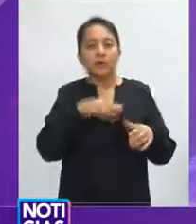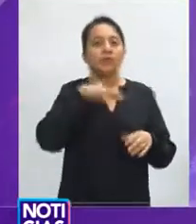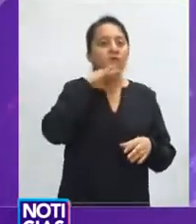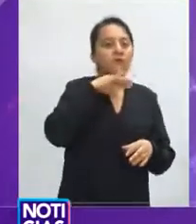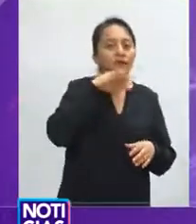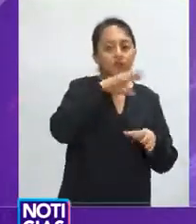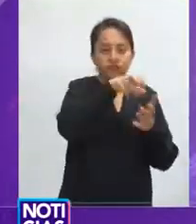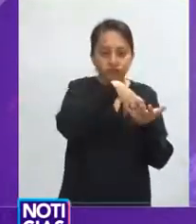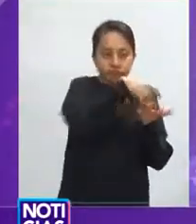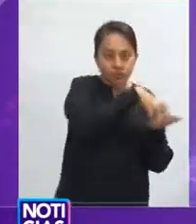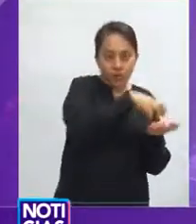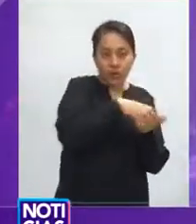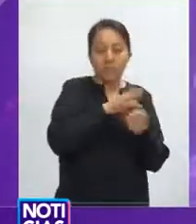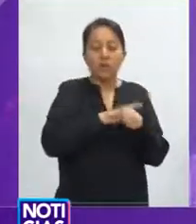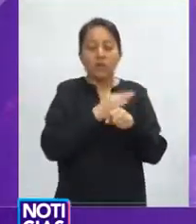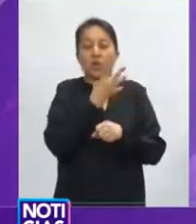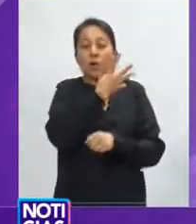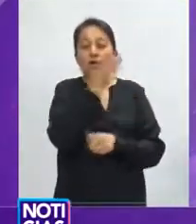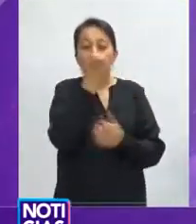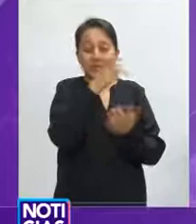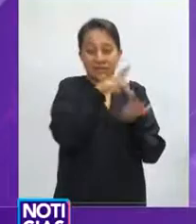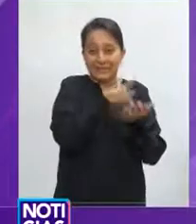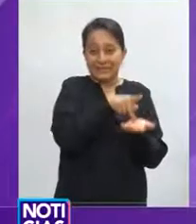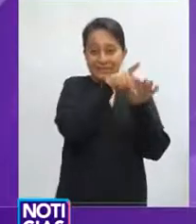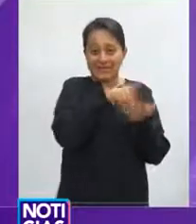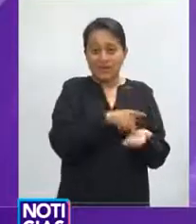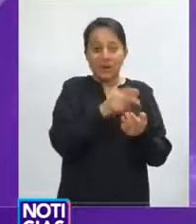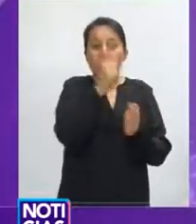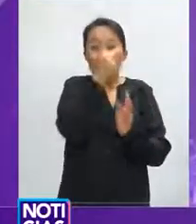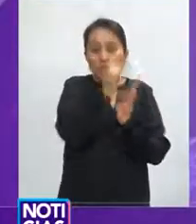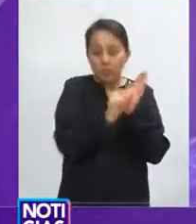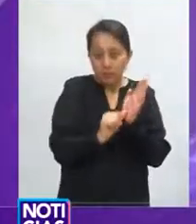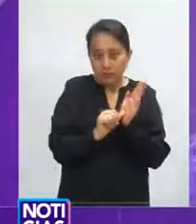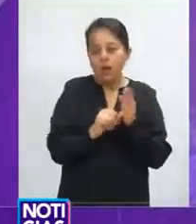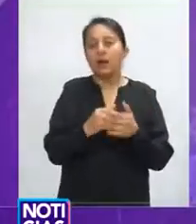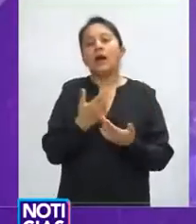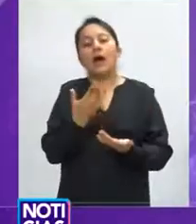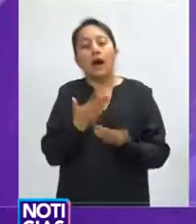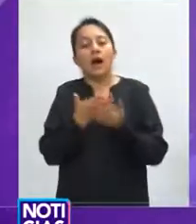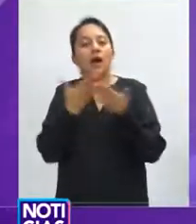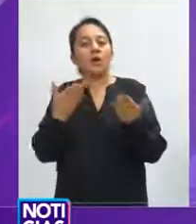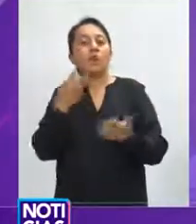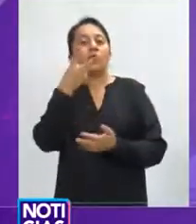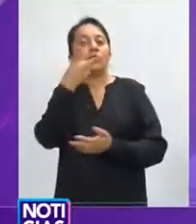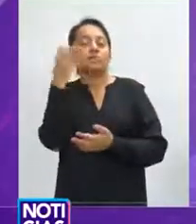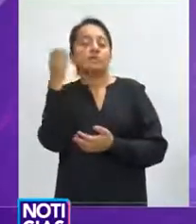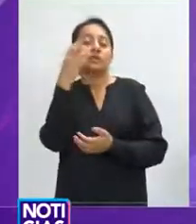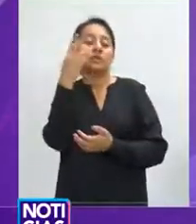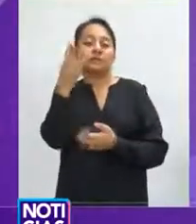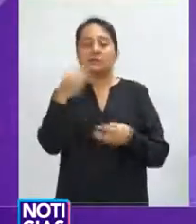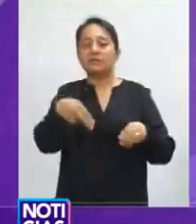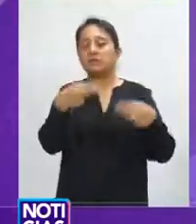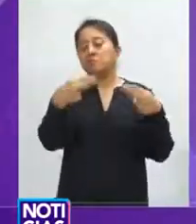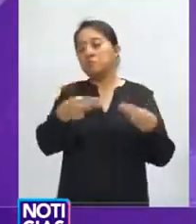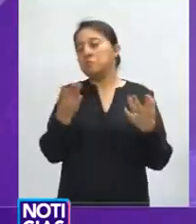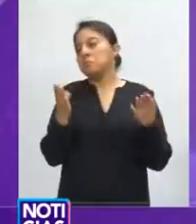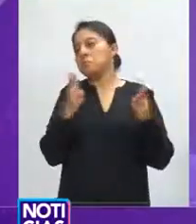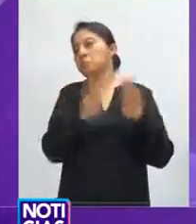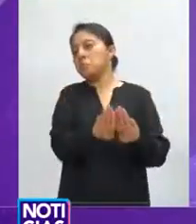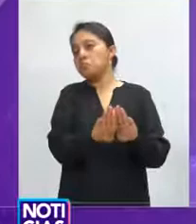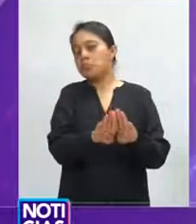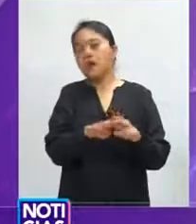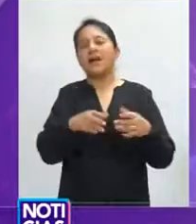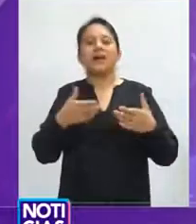generan más de 400 kilos de basura al mes. Resultado de esta inspección, se han clausurado 203 establecimientos, siendo